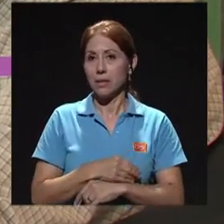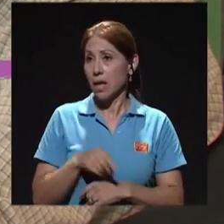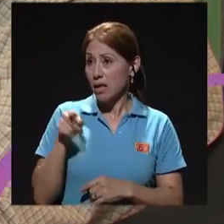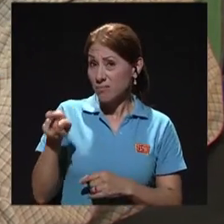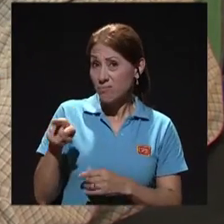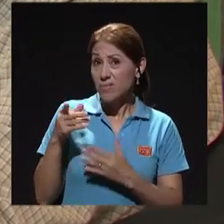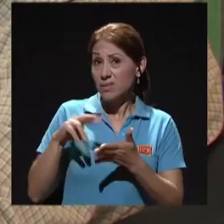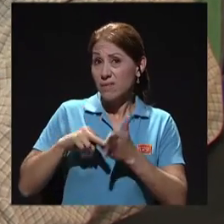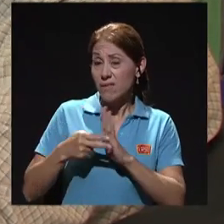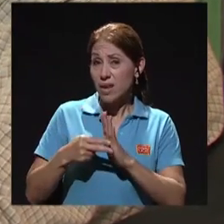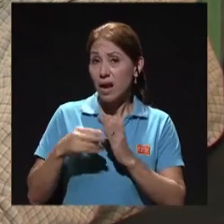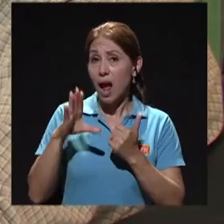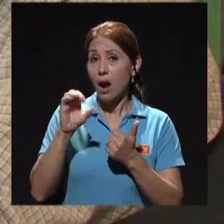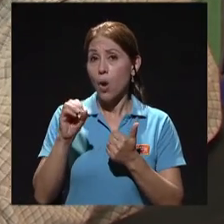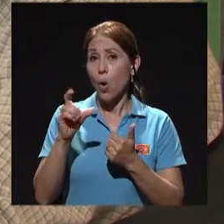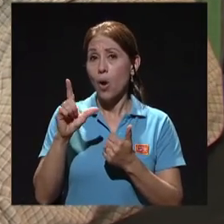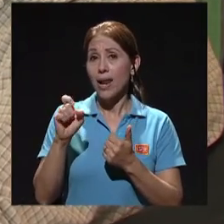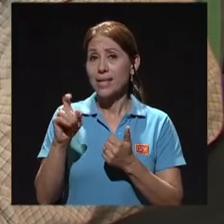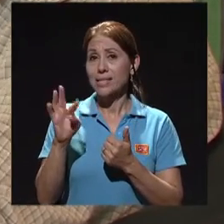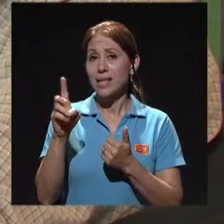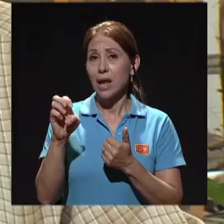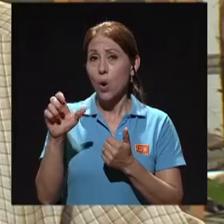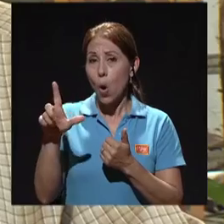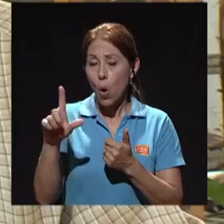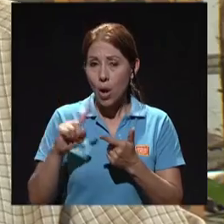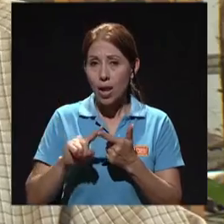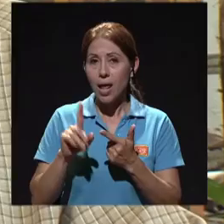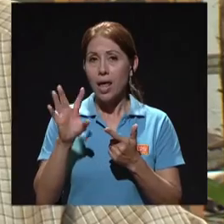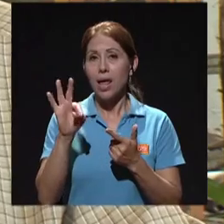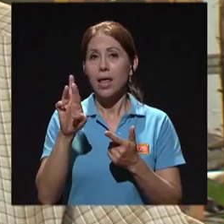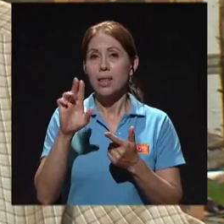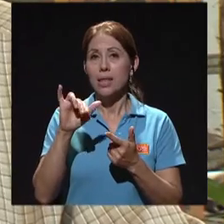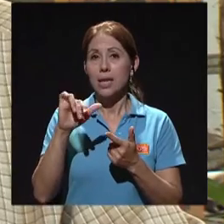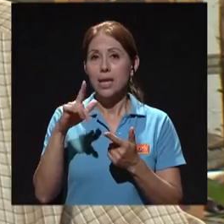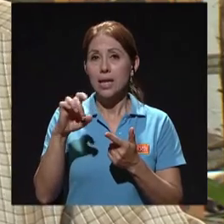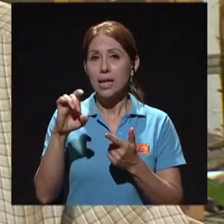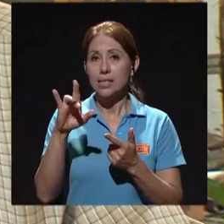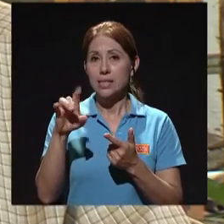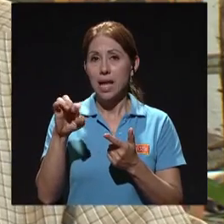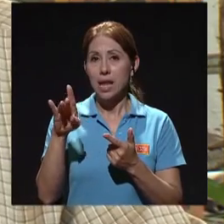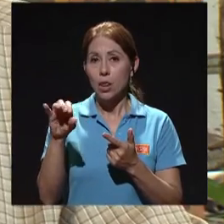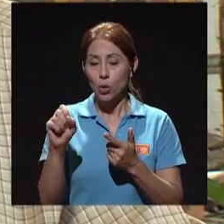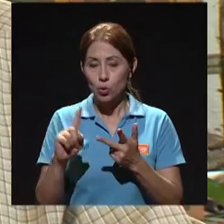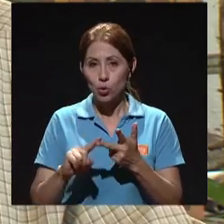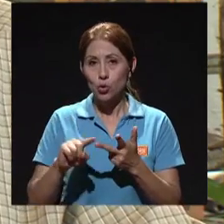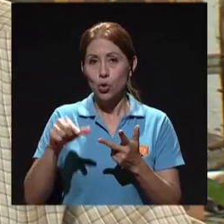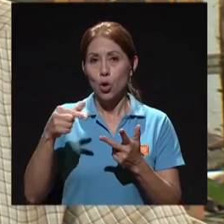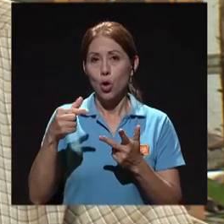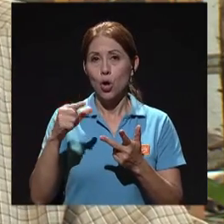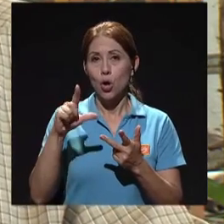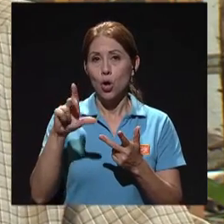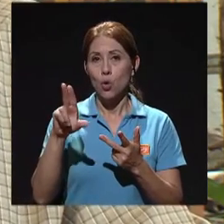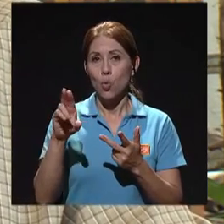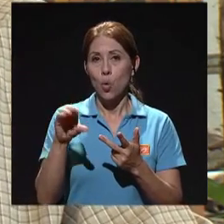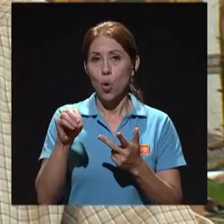entienden por colesterol. Colesterol, triglicéridos, glucosa, todo eso. Ok. Este,